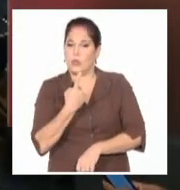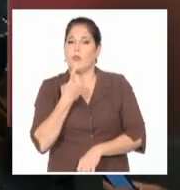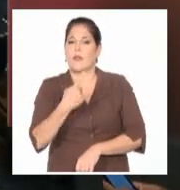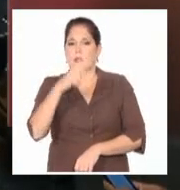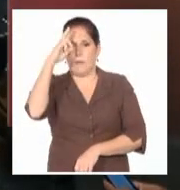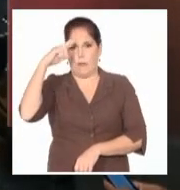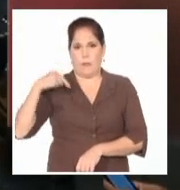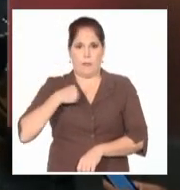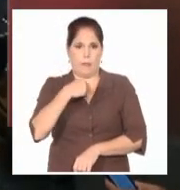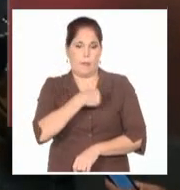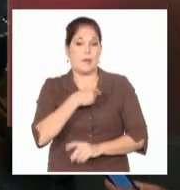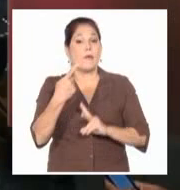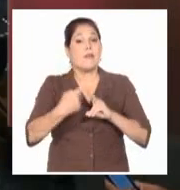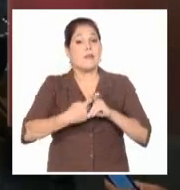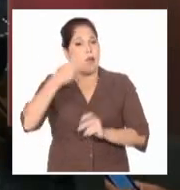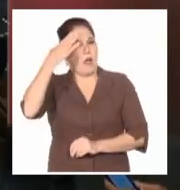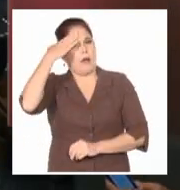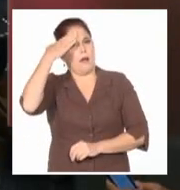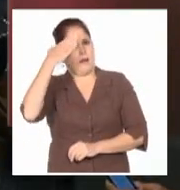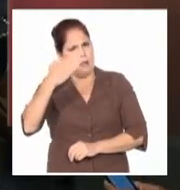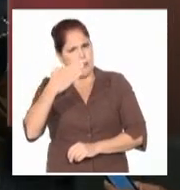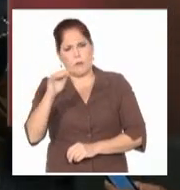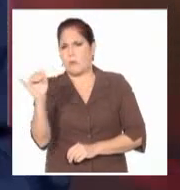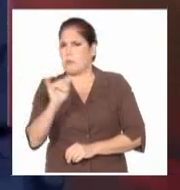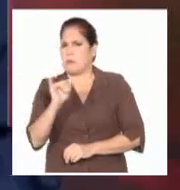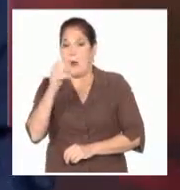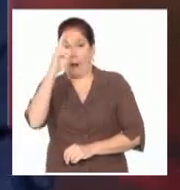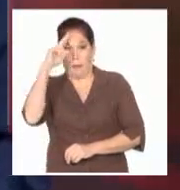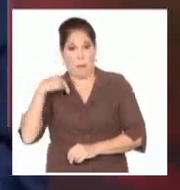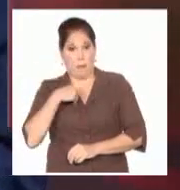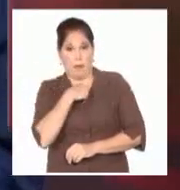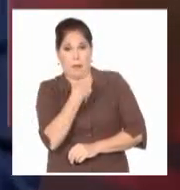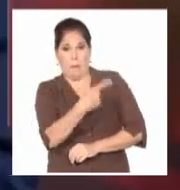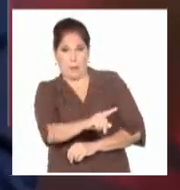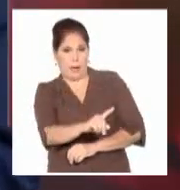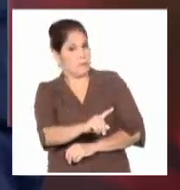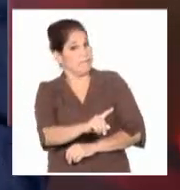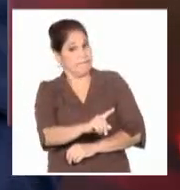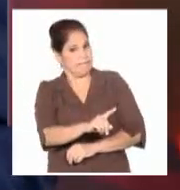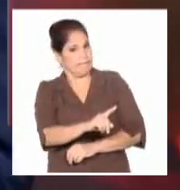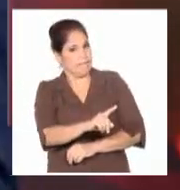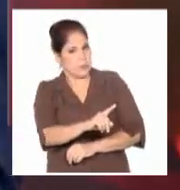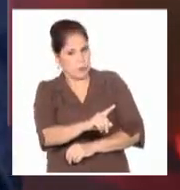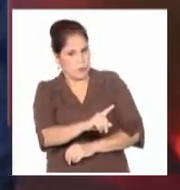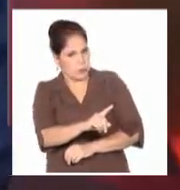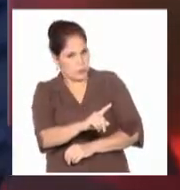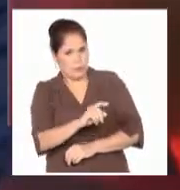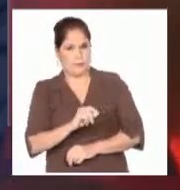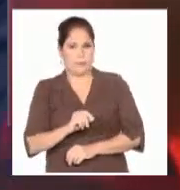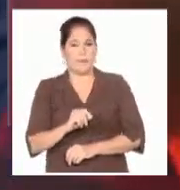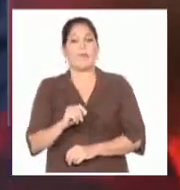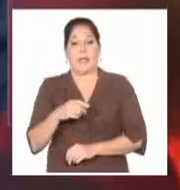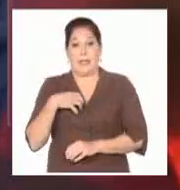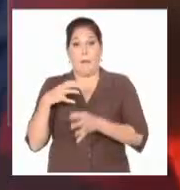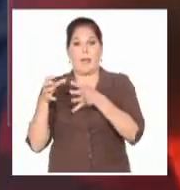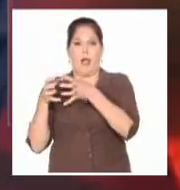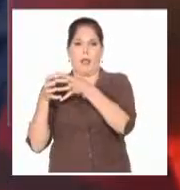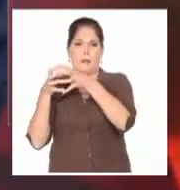agradecerles mucho y no solo son los médicos que llegaron de Cuba, hay brigadas